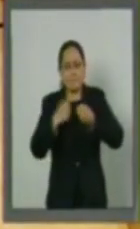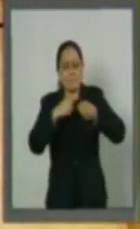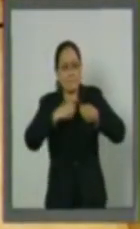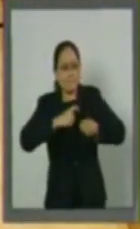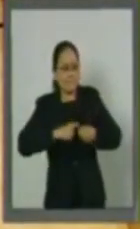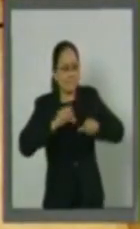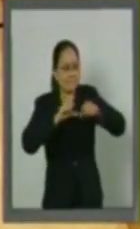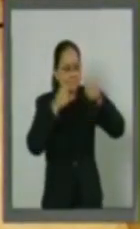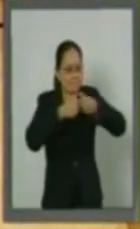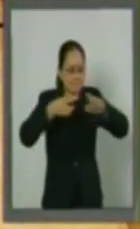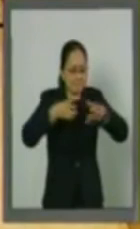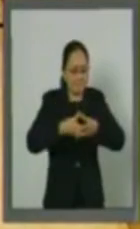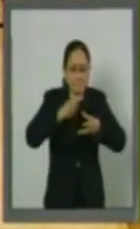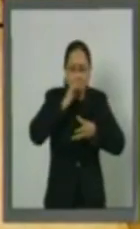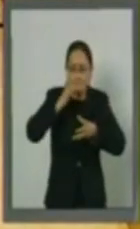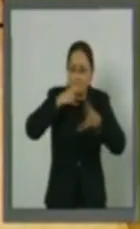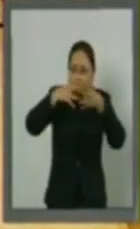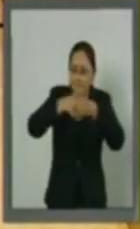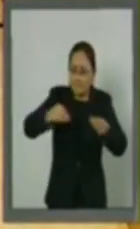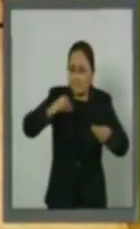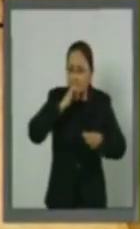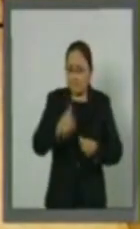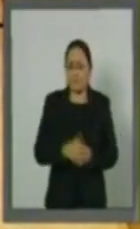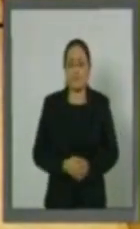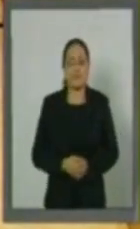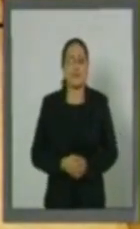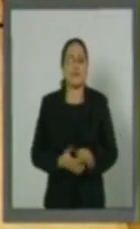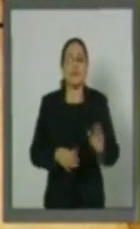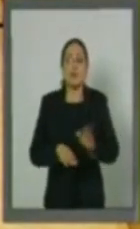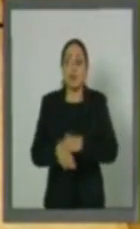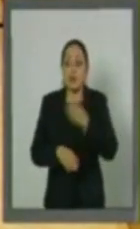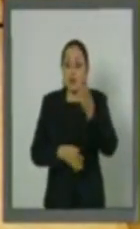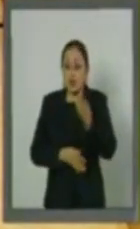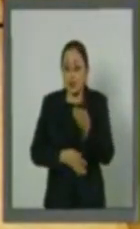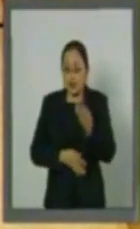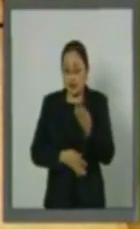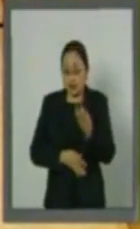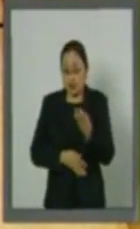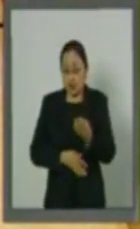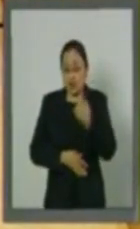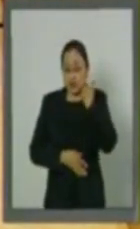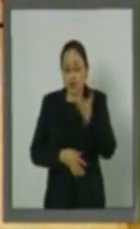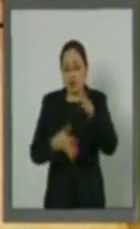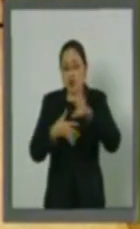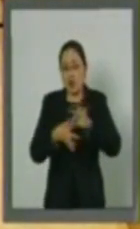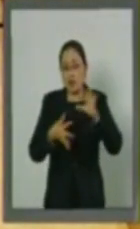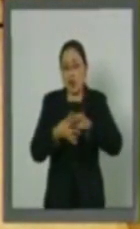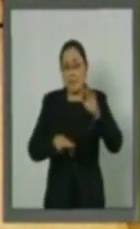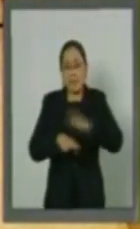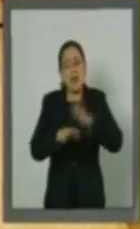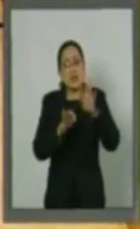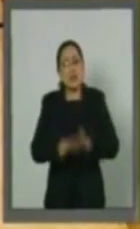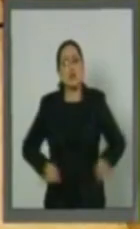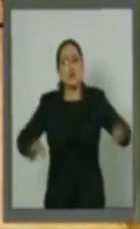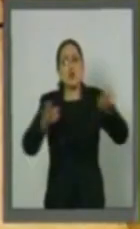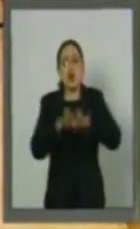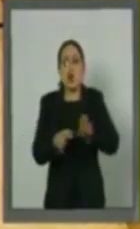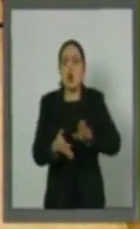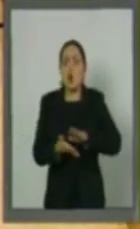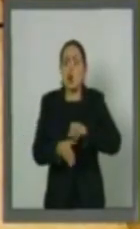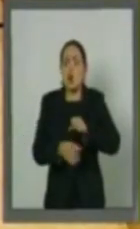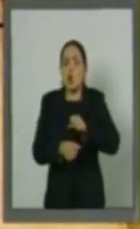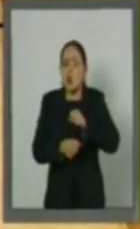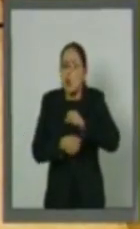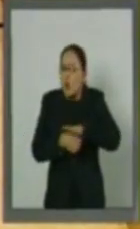no han sido diluidas. Por eso quiero preponderar la gran importancia de este dictamen,